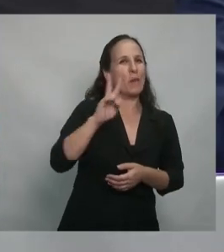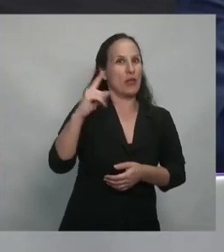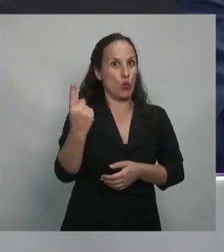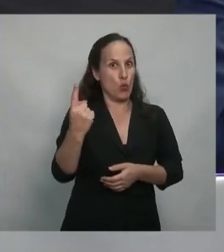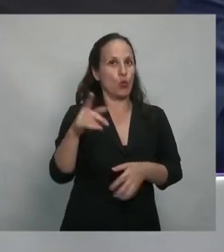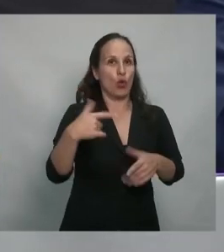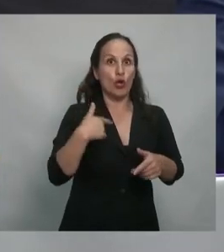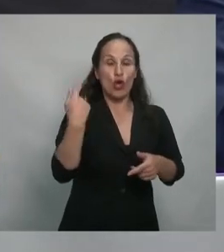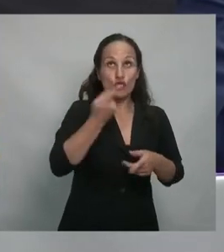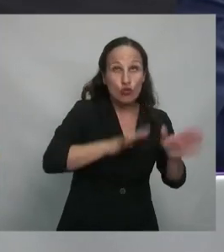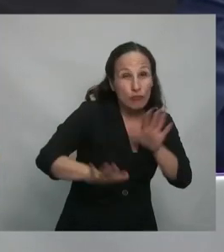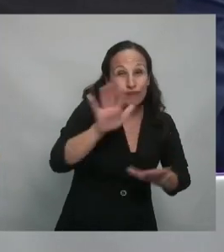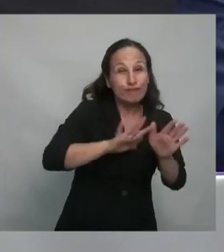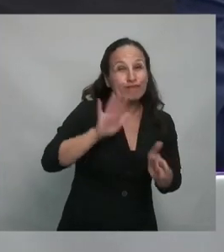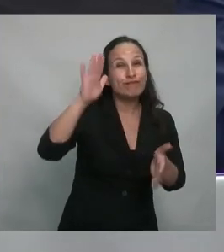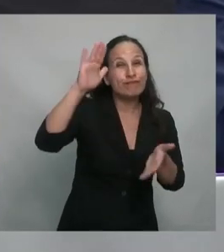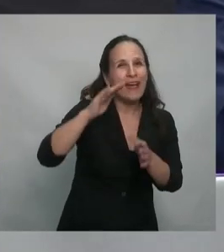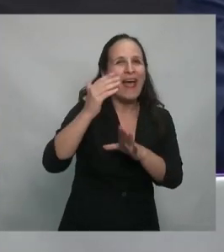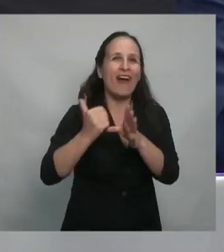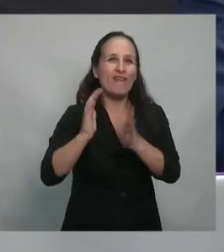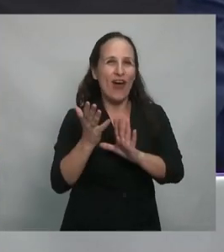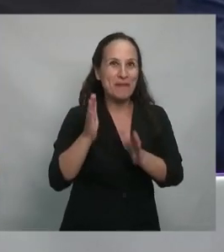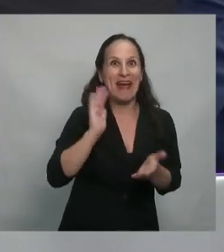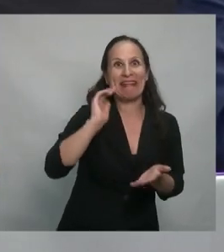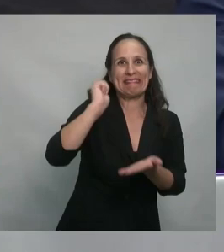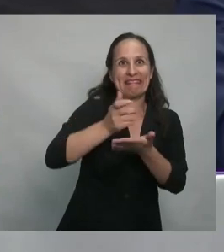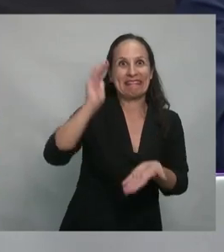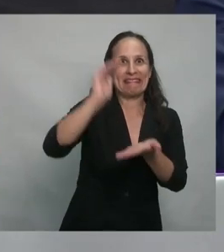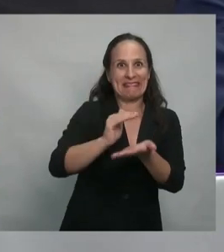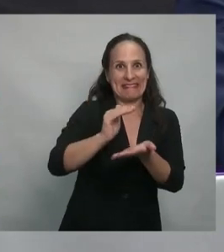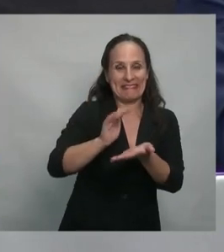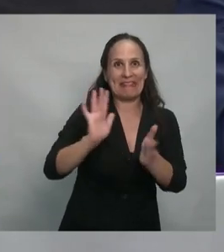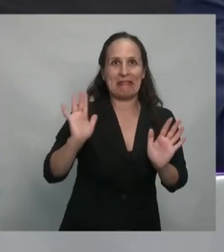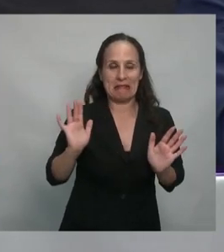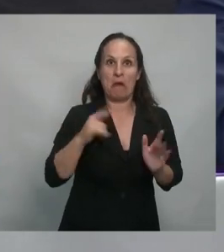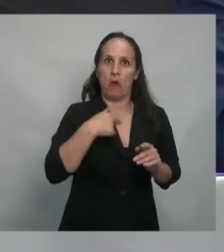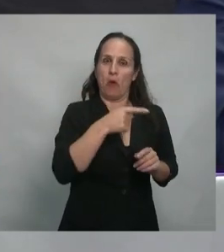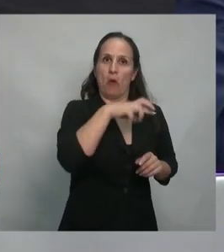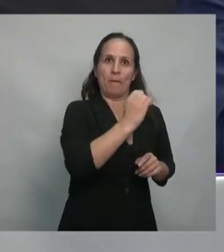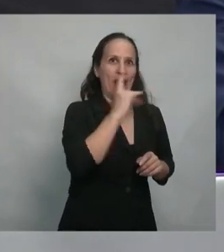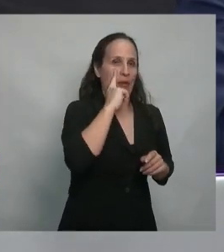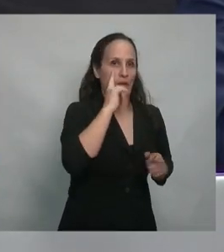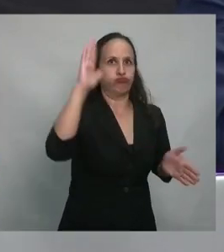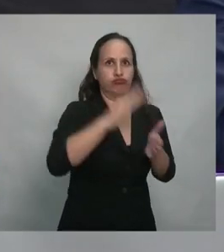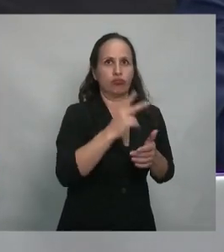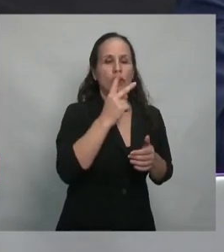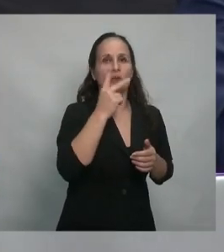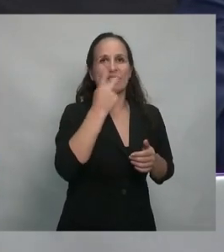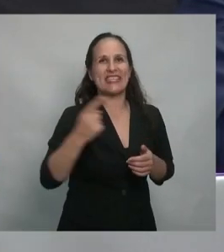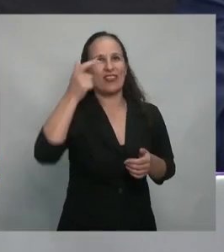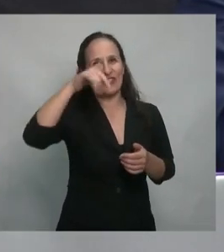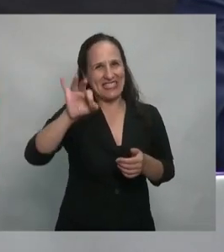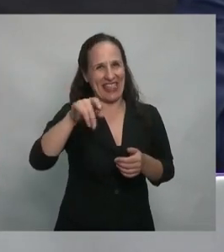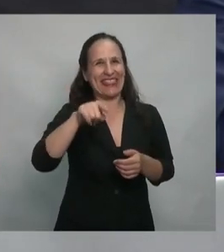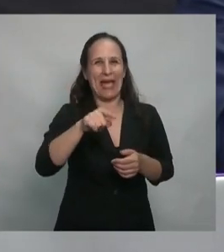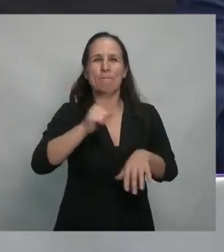importante quita, lo cual redujo la participación de la deuda en el PBI del 160, que era cuando Néstor Kirchner